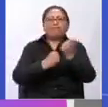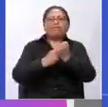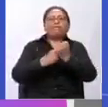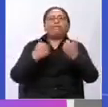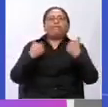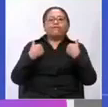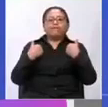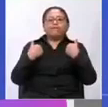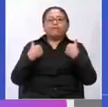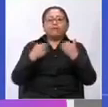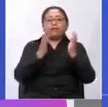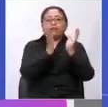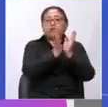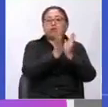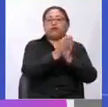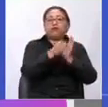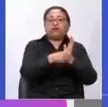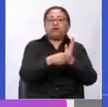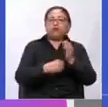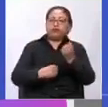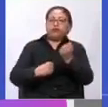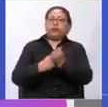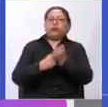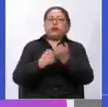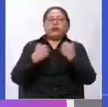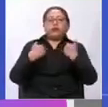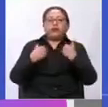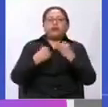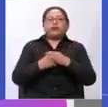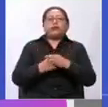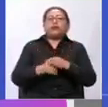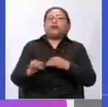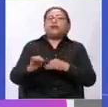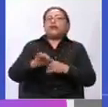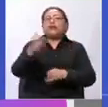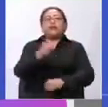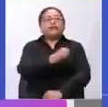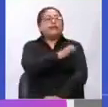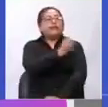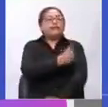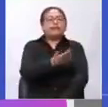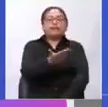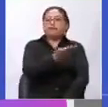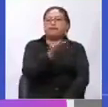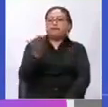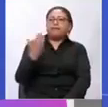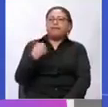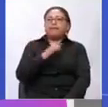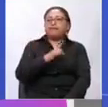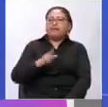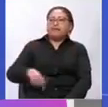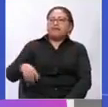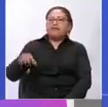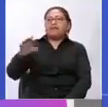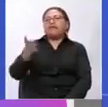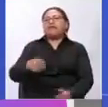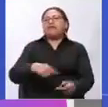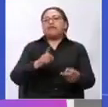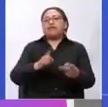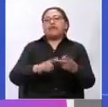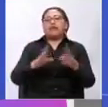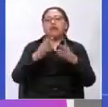encontrar y deberían encontrar un apoyo, pero también para las autoridades públicas, sean del nivel municipal,